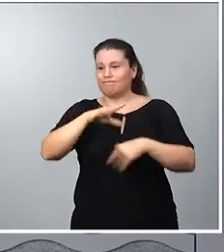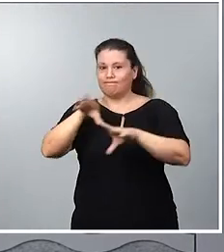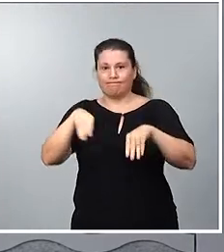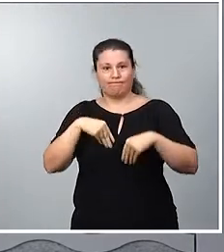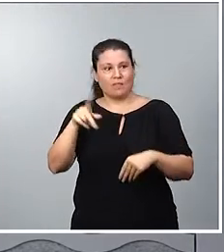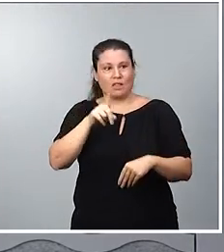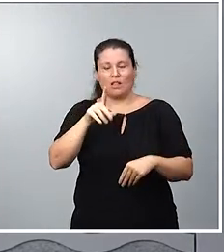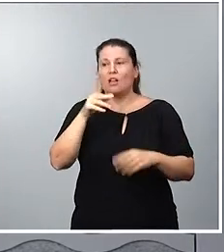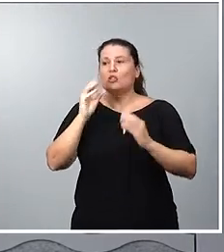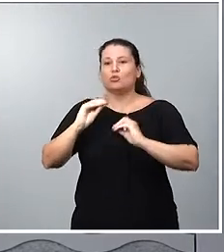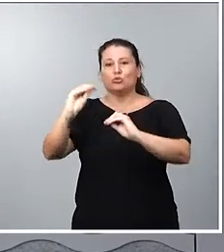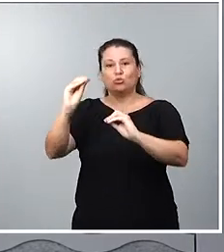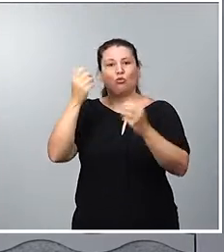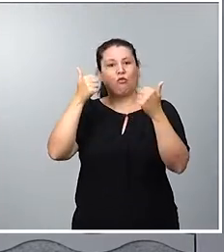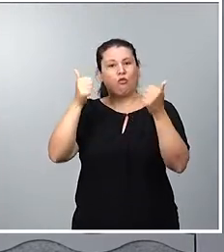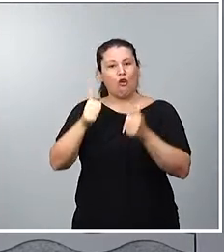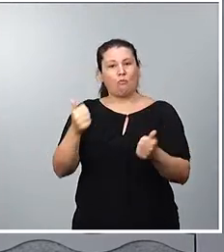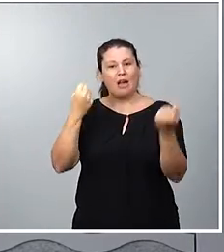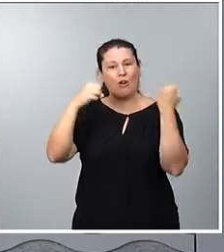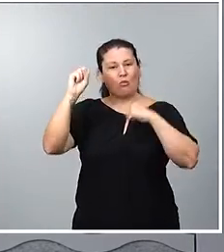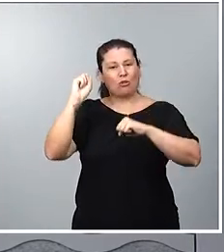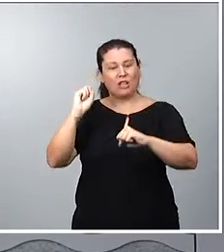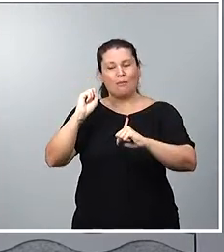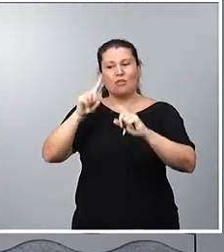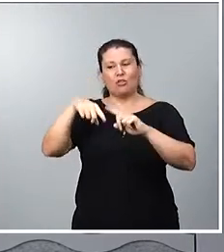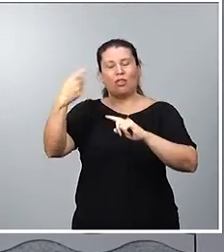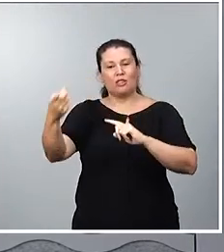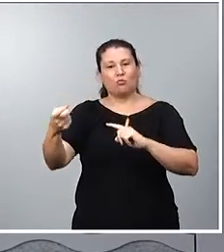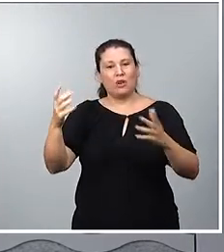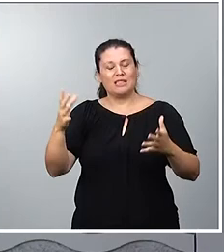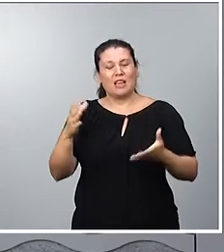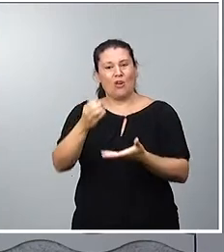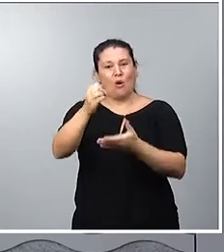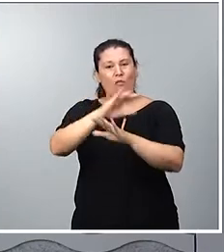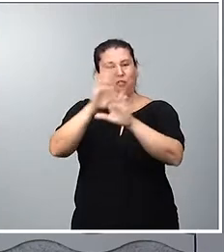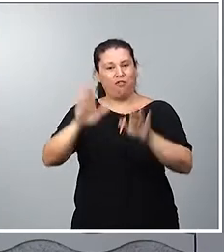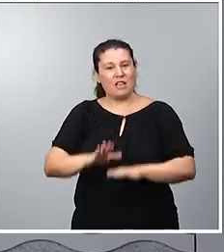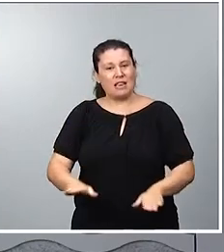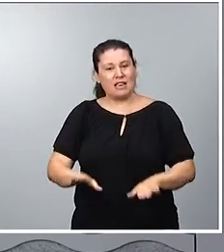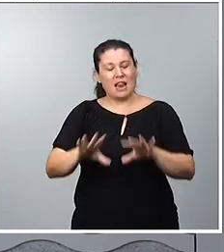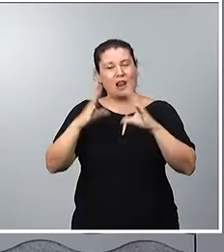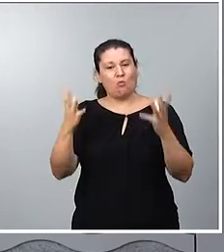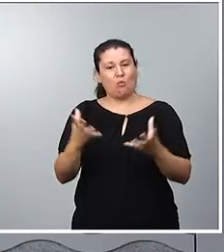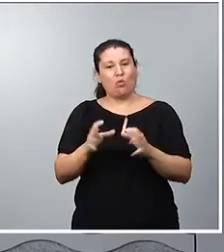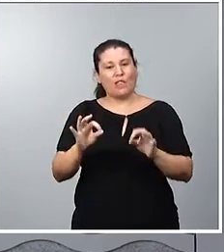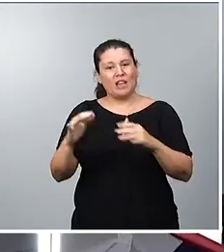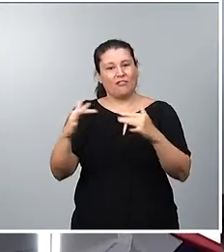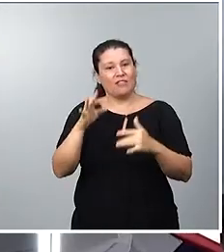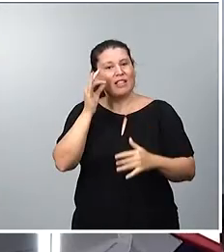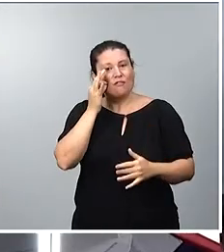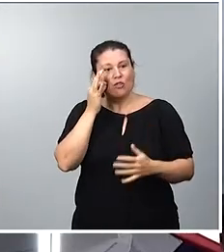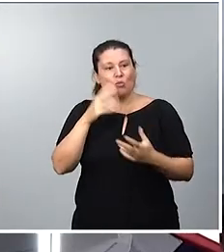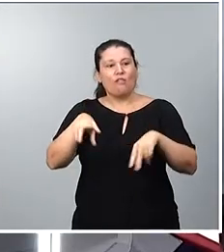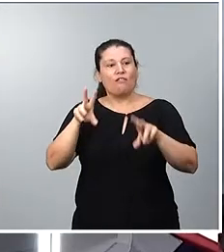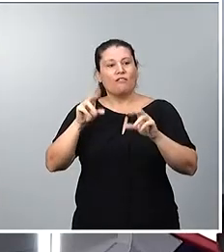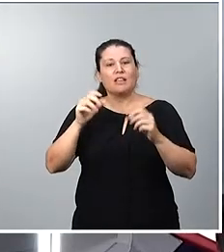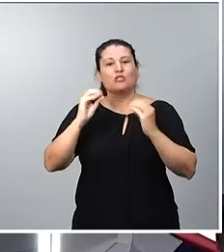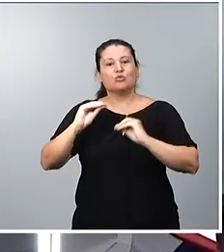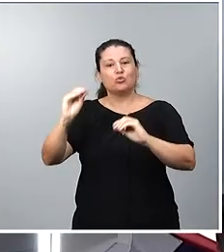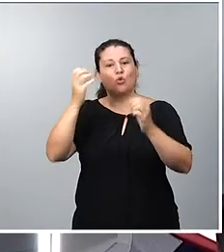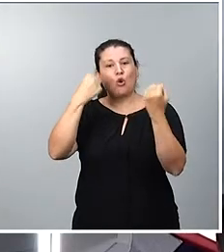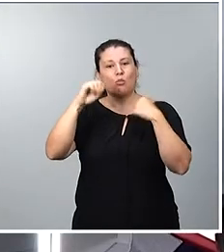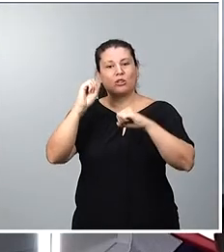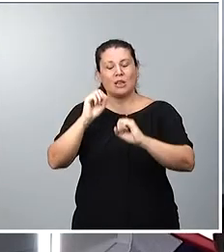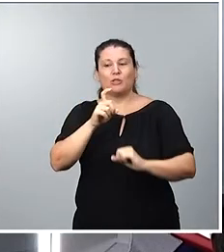actuación durante la celebración posterior a la final del Mundial Femenino de Fútbol. Unos hechos que se